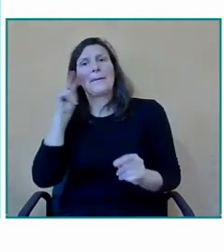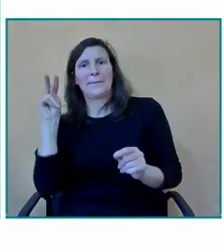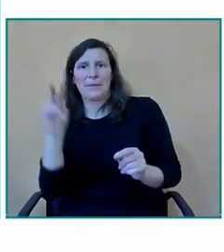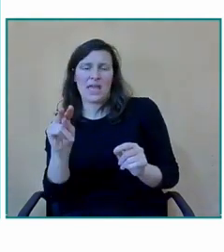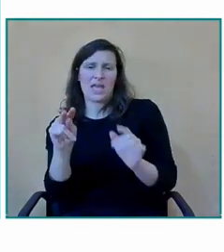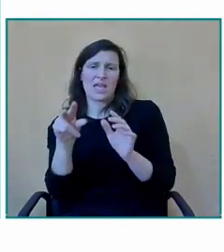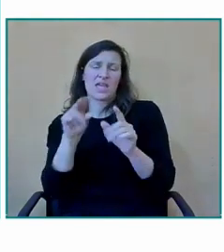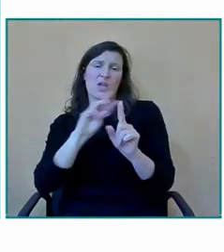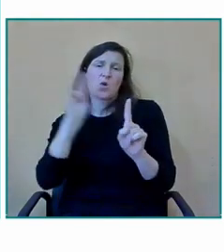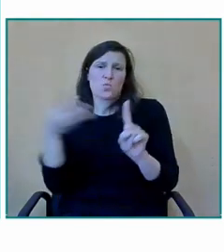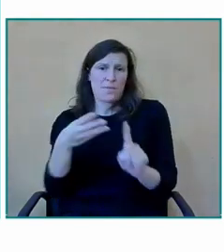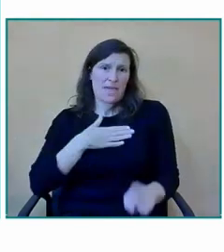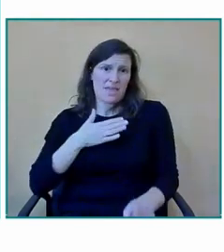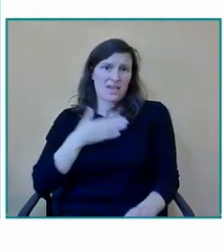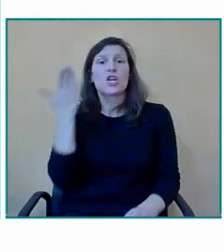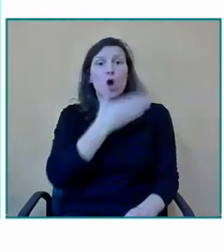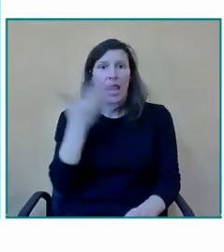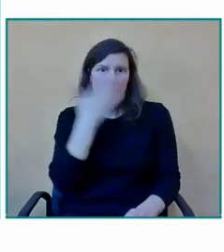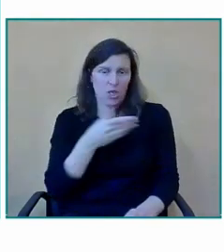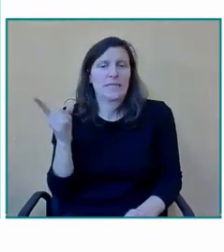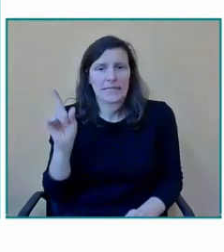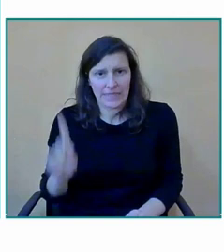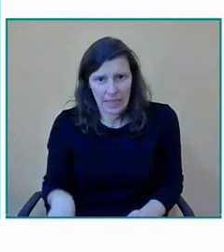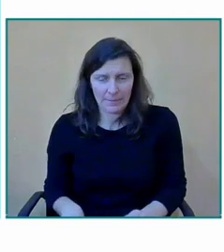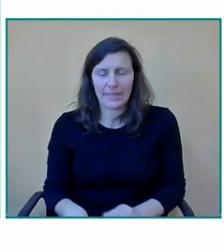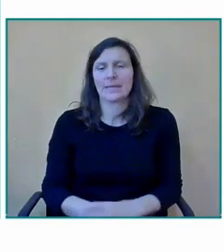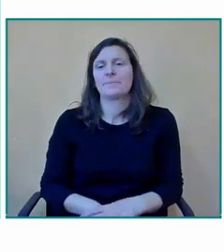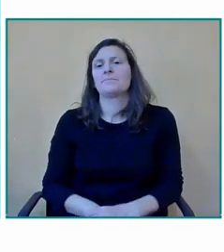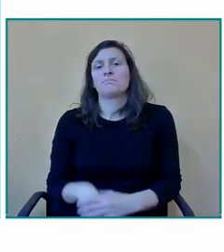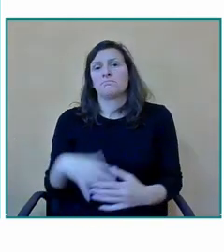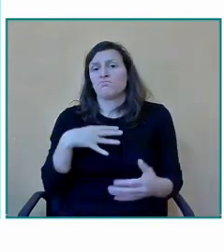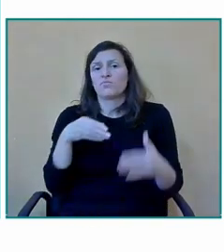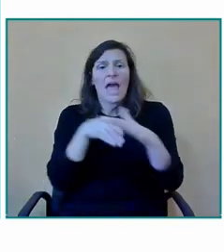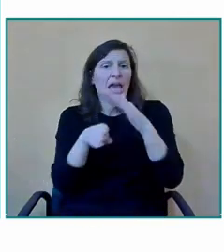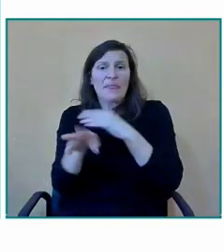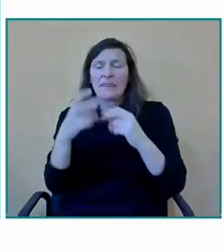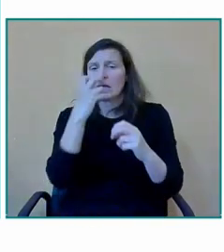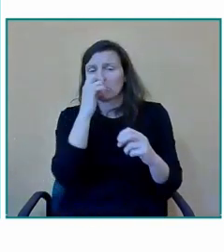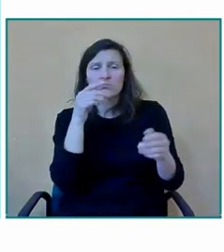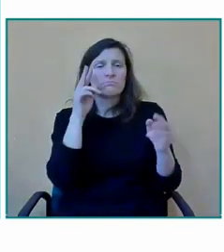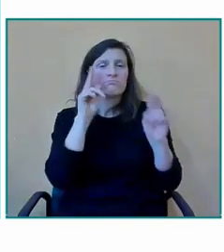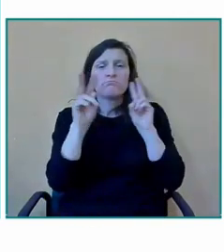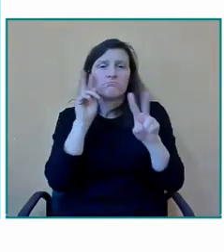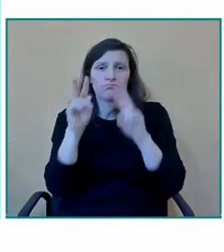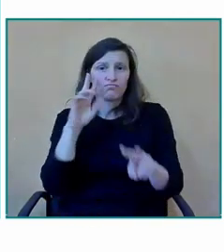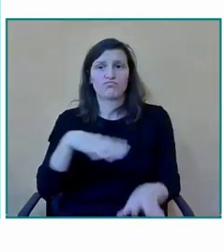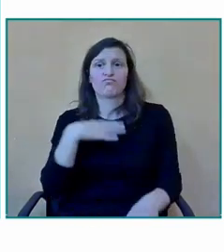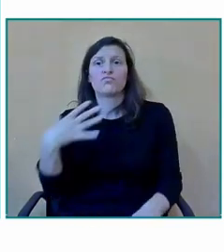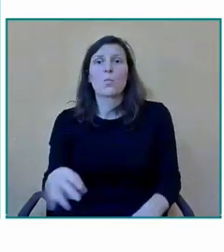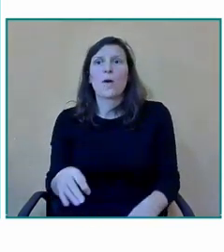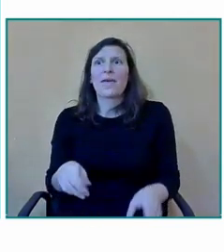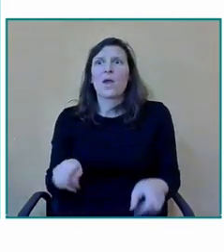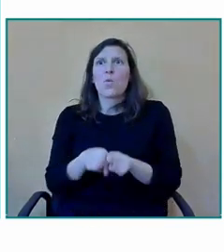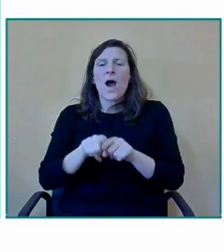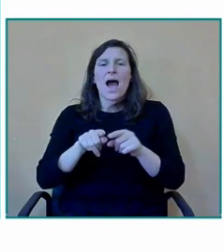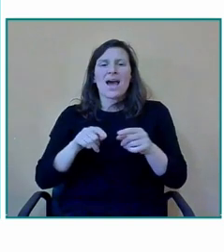fragmentos de esos vídeos los podéis tener un acceso libre para que podáis ver cómo funcionamos dentro es